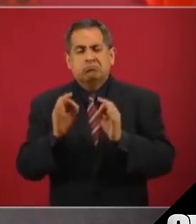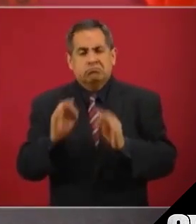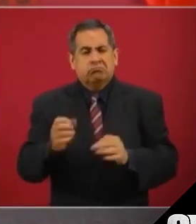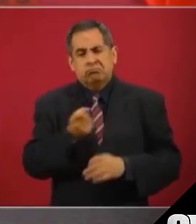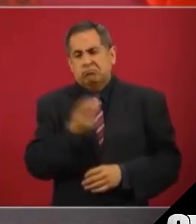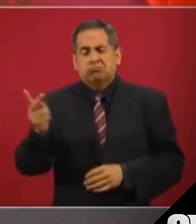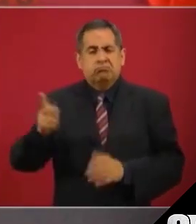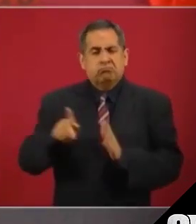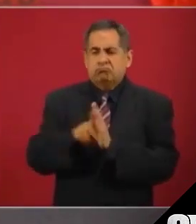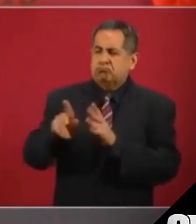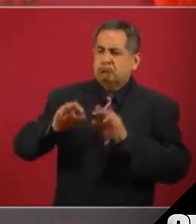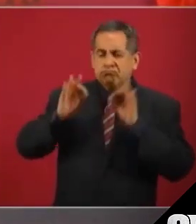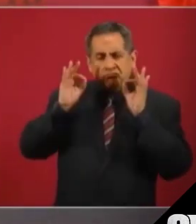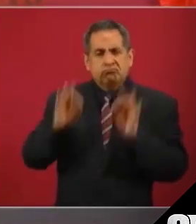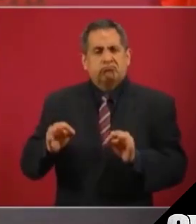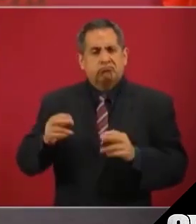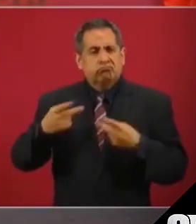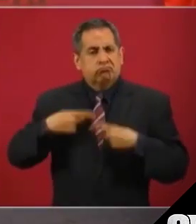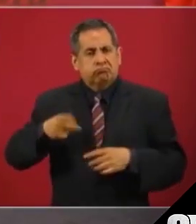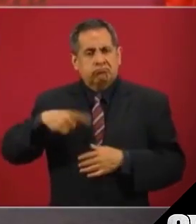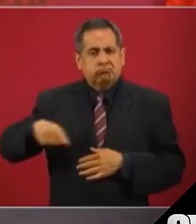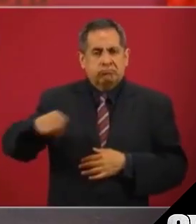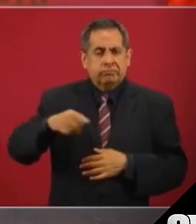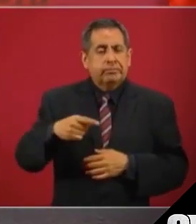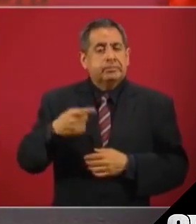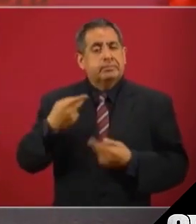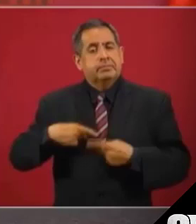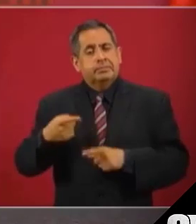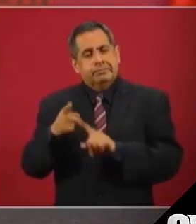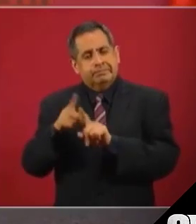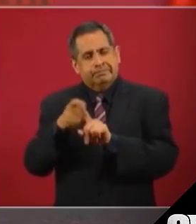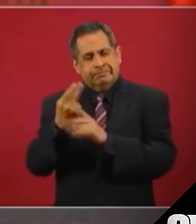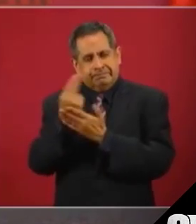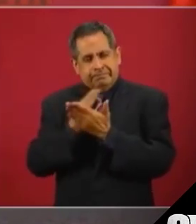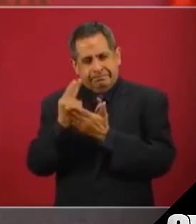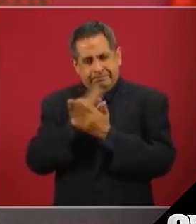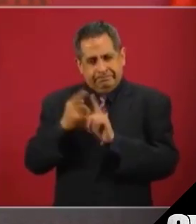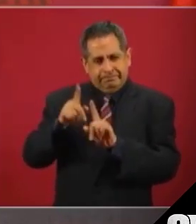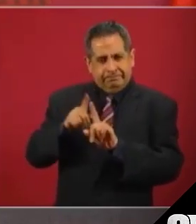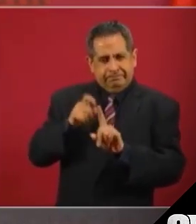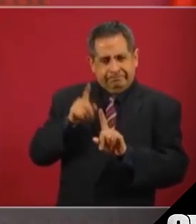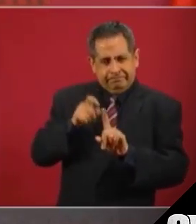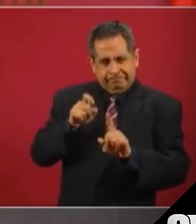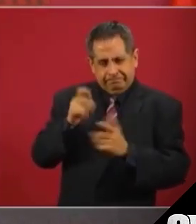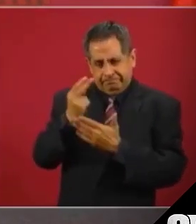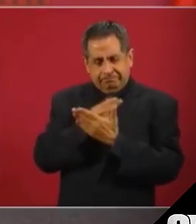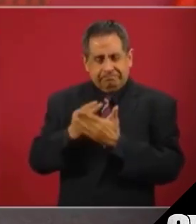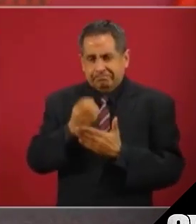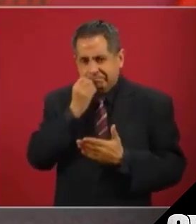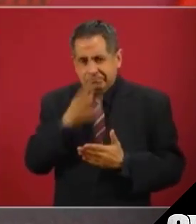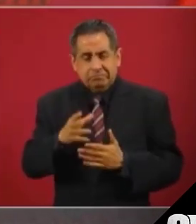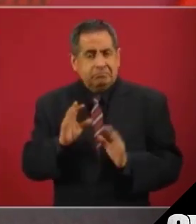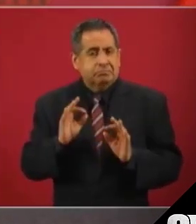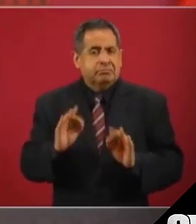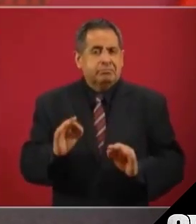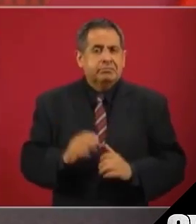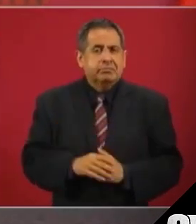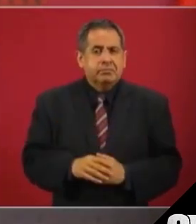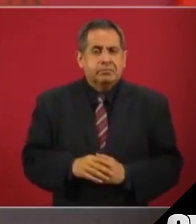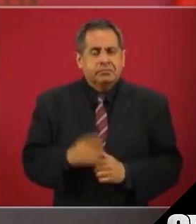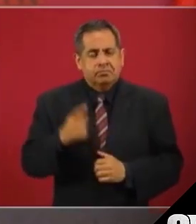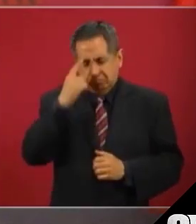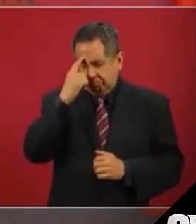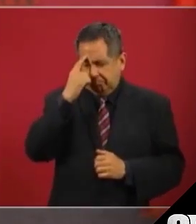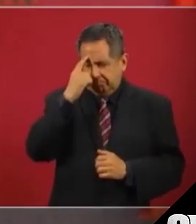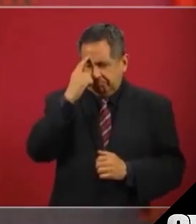periodistas y sobre todo caricaturistas que tienen una